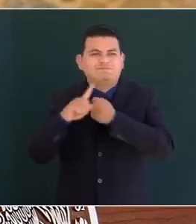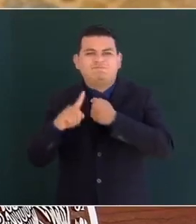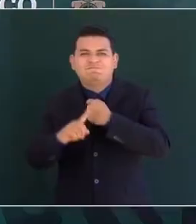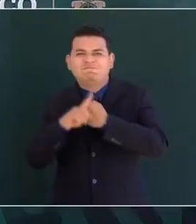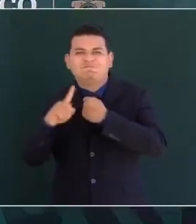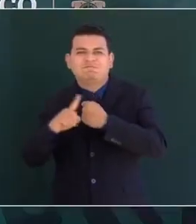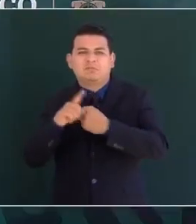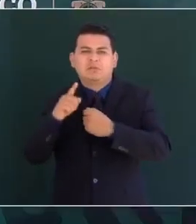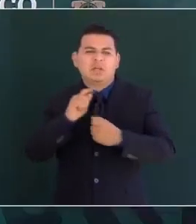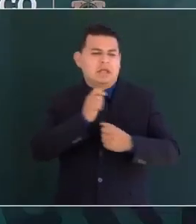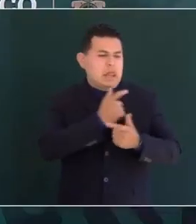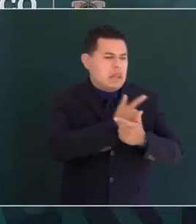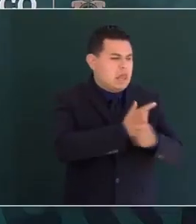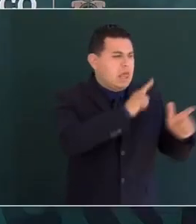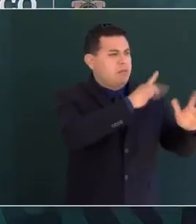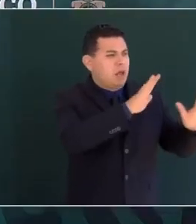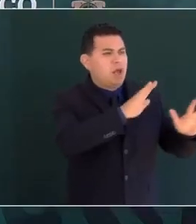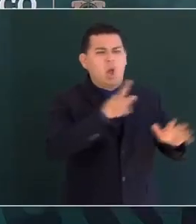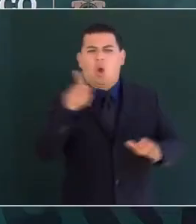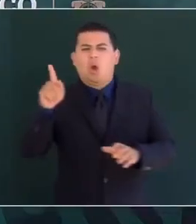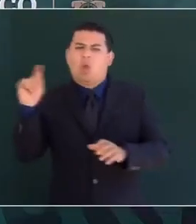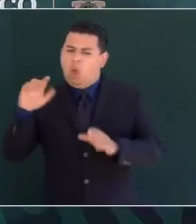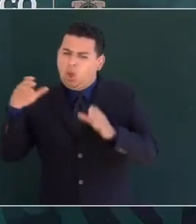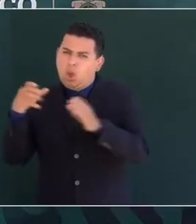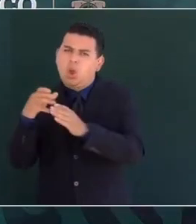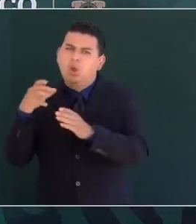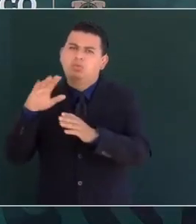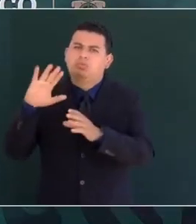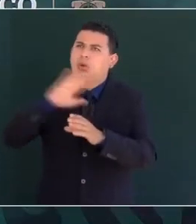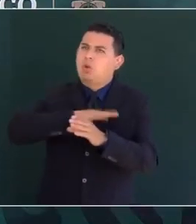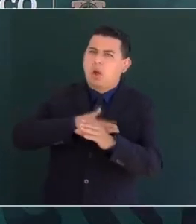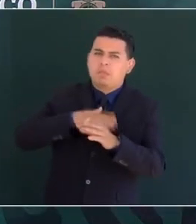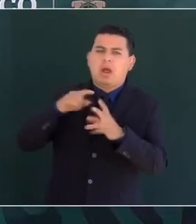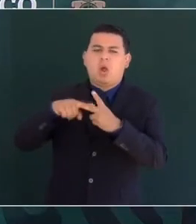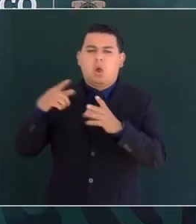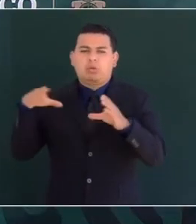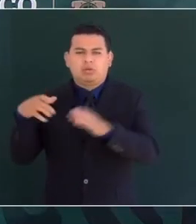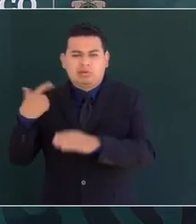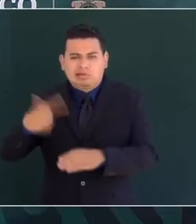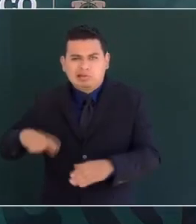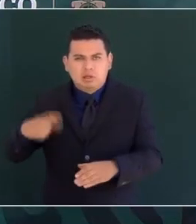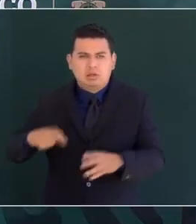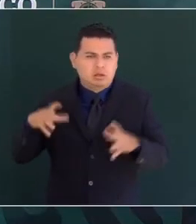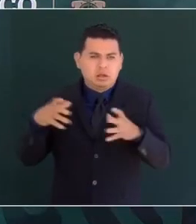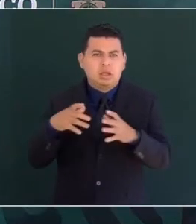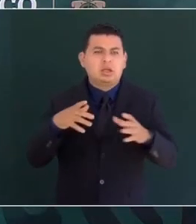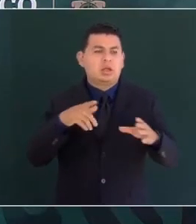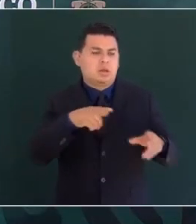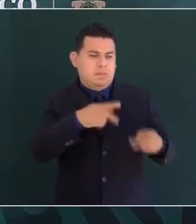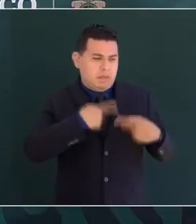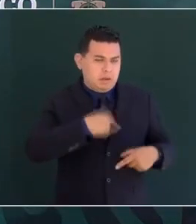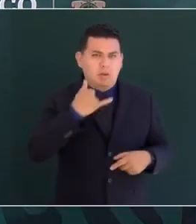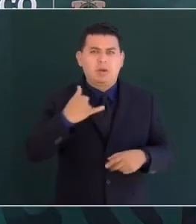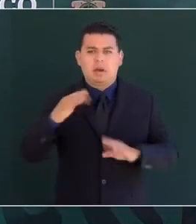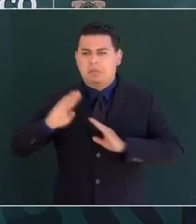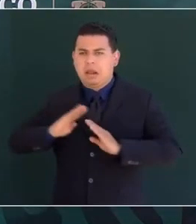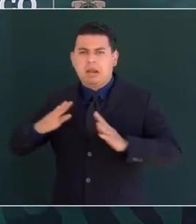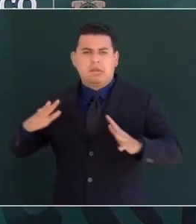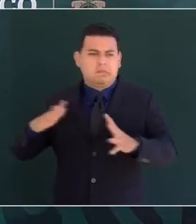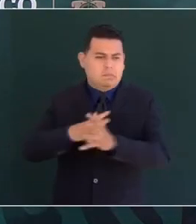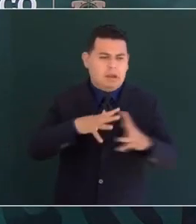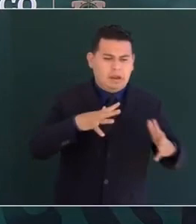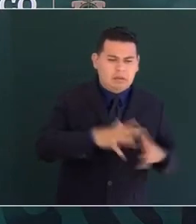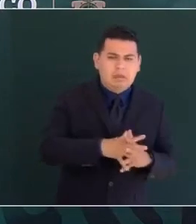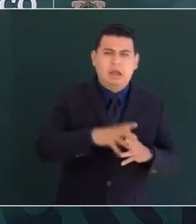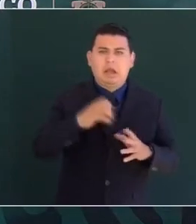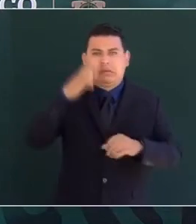liberales y conservadores federalistas y centralistas y de civiles contramilitares invasiones